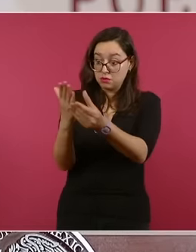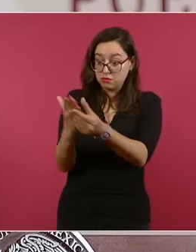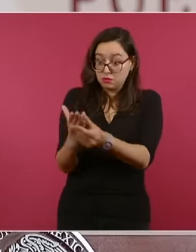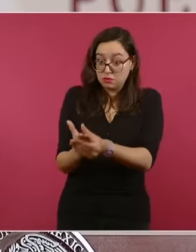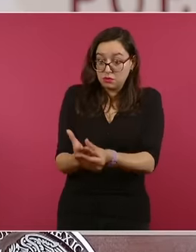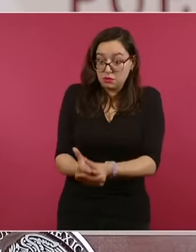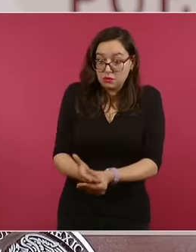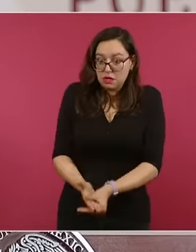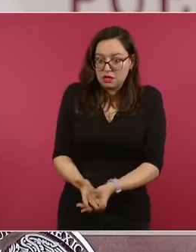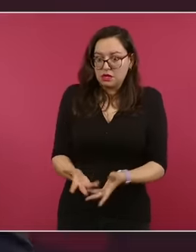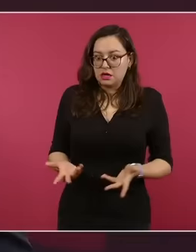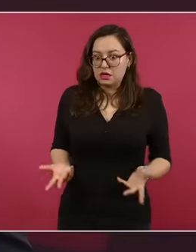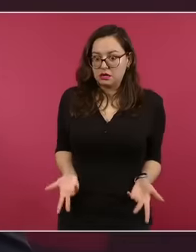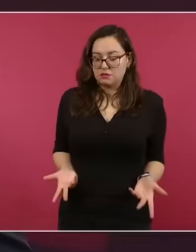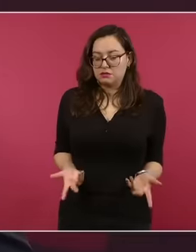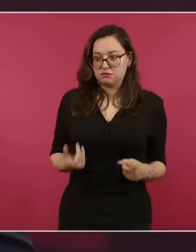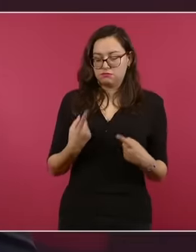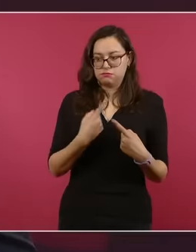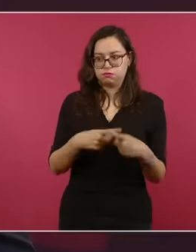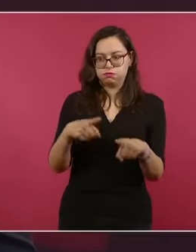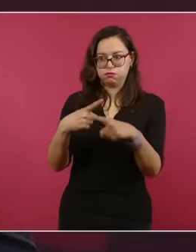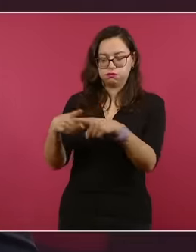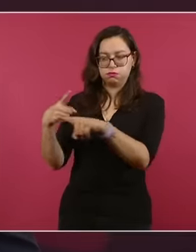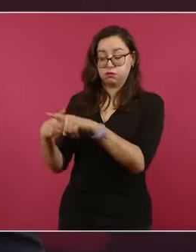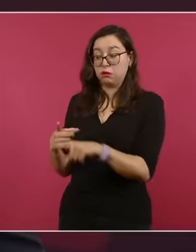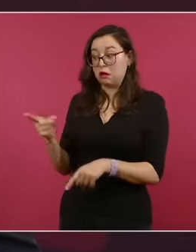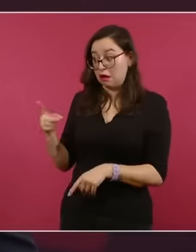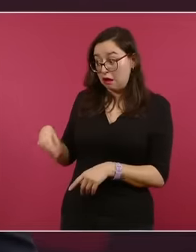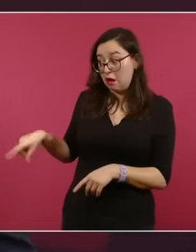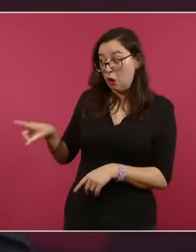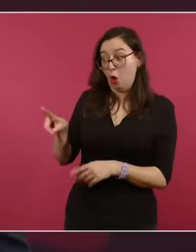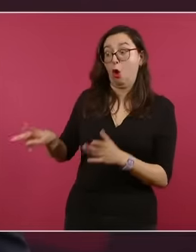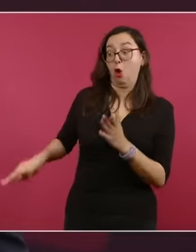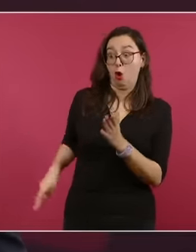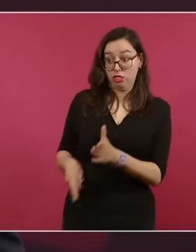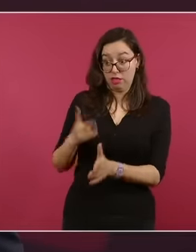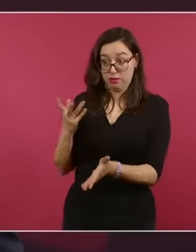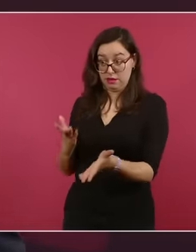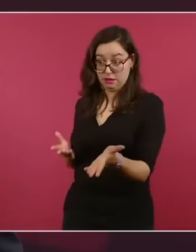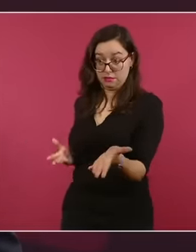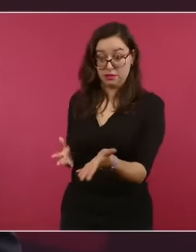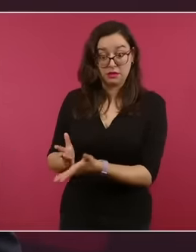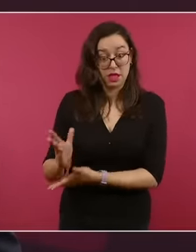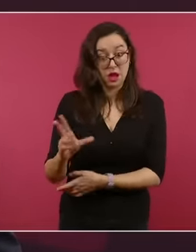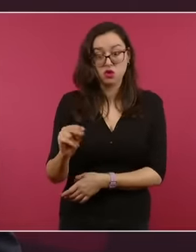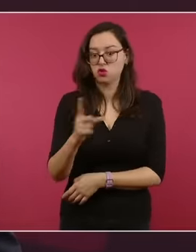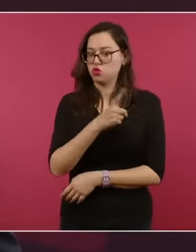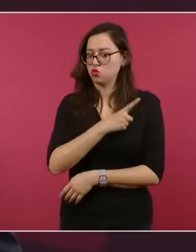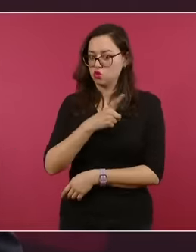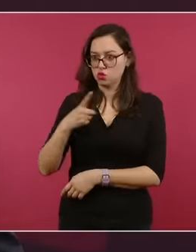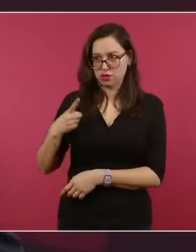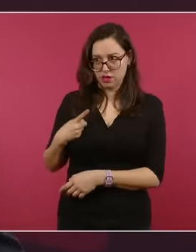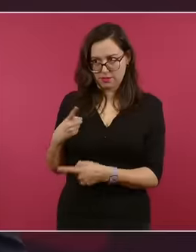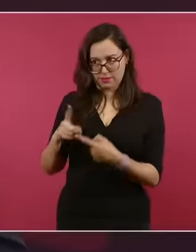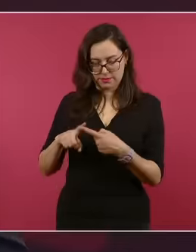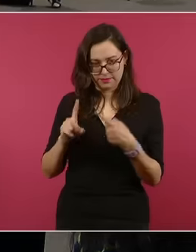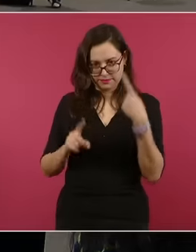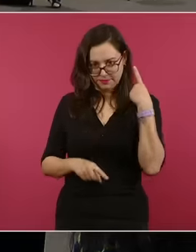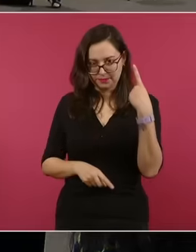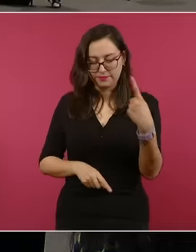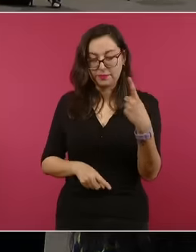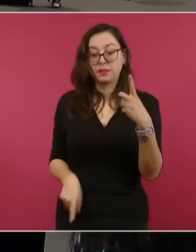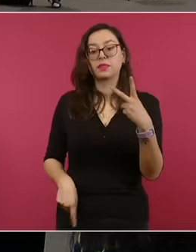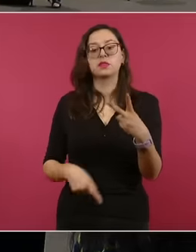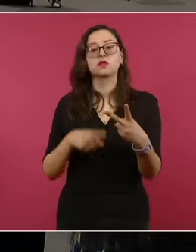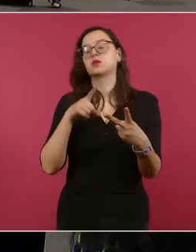obligado a respetar la inviolabilidad de nuestro local, que no se repita la agresión sufrida. Es también importante